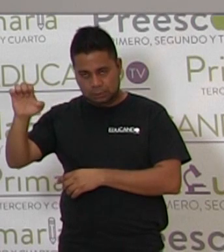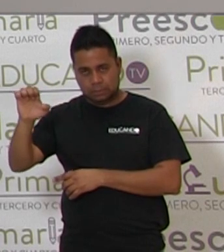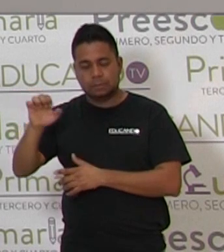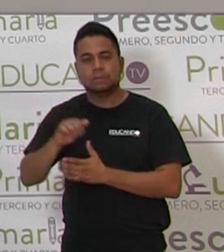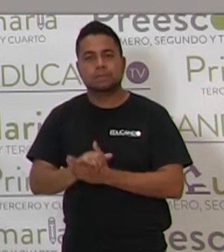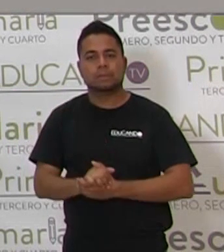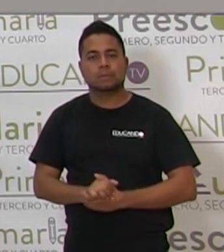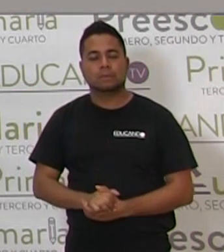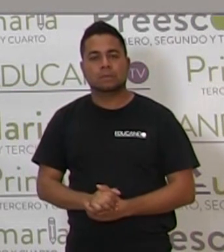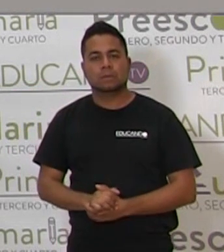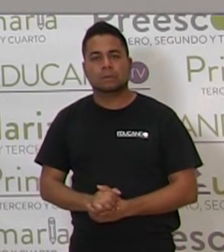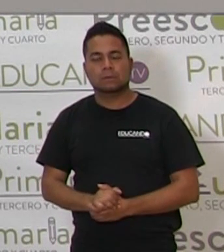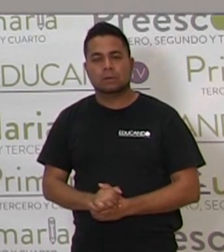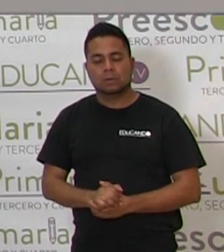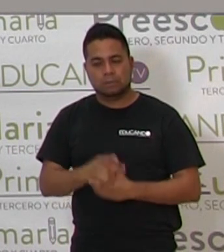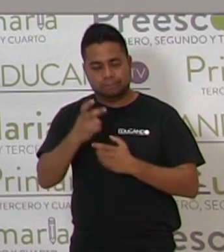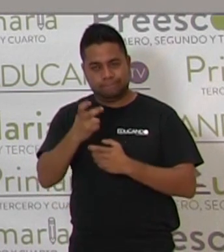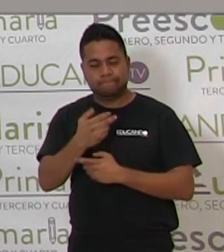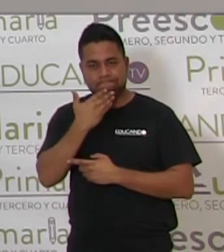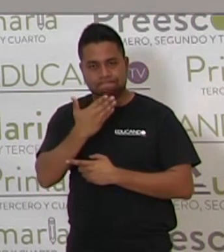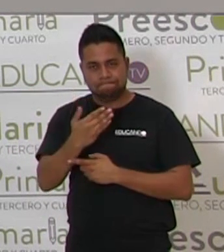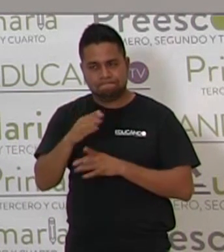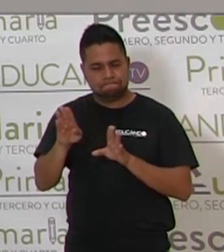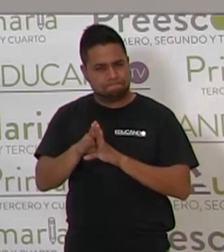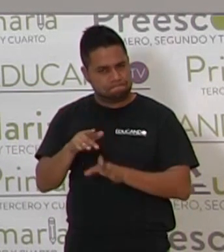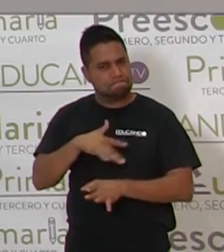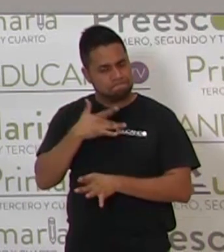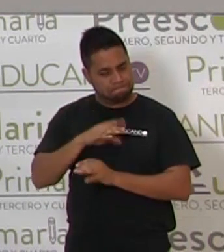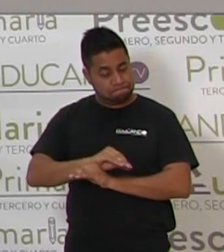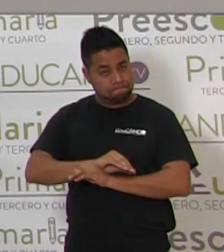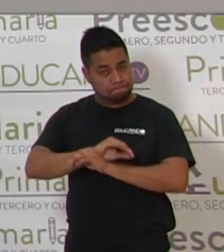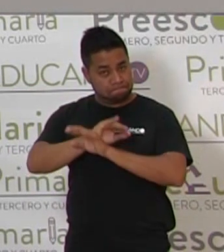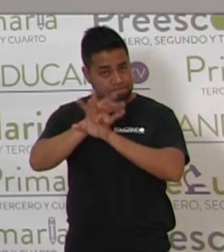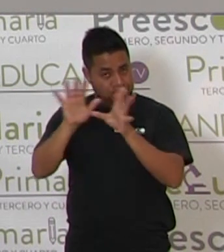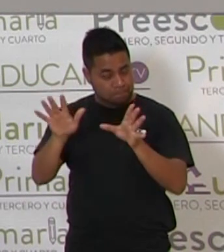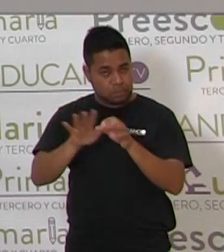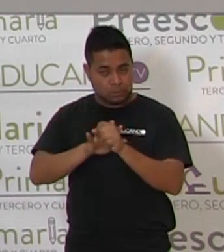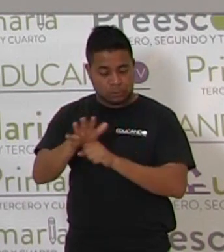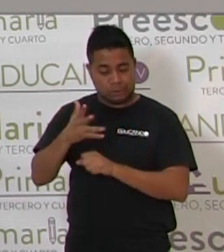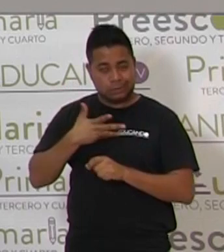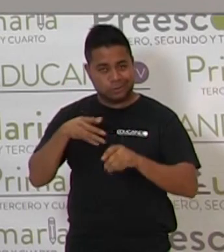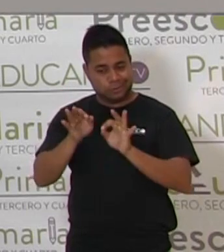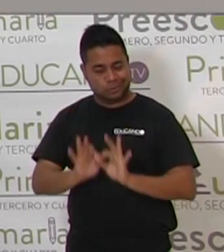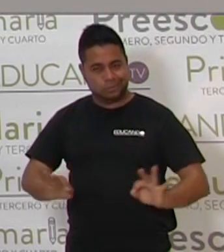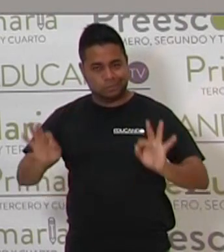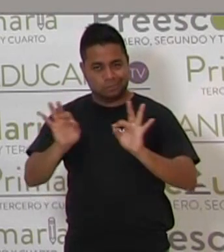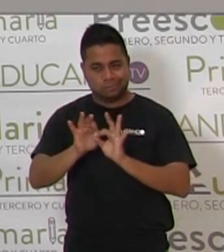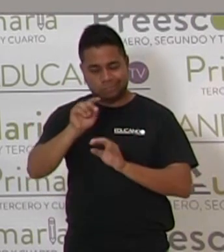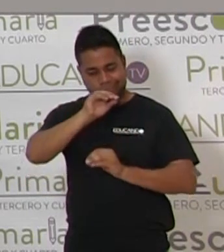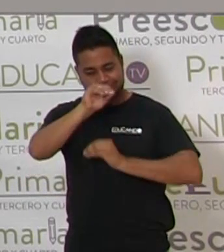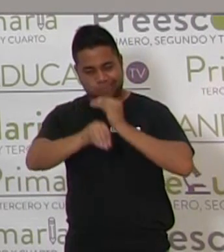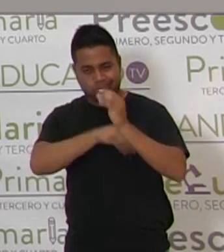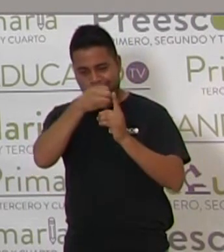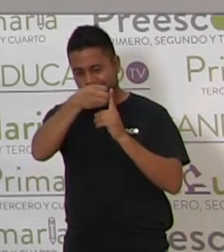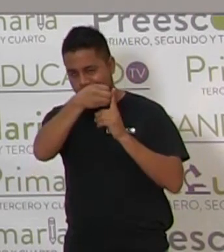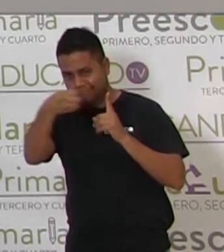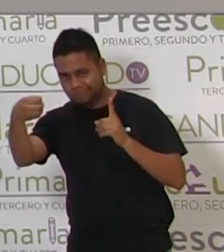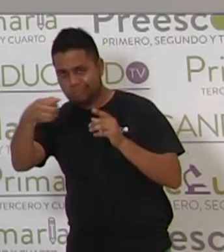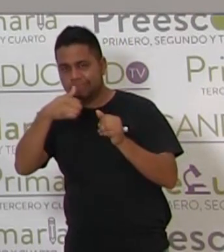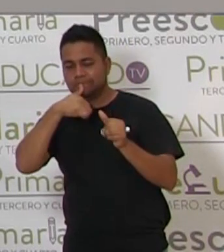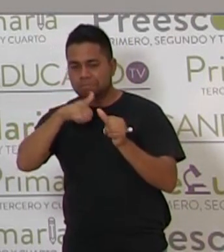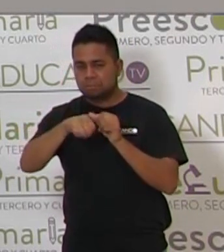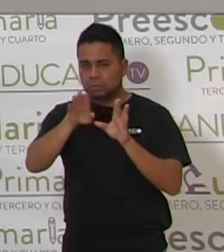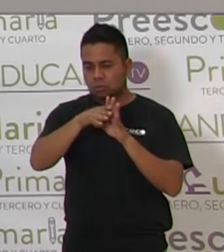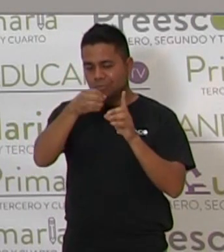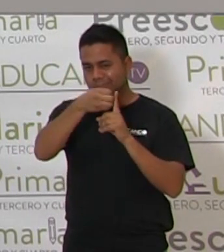Así es. Ya te va quedando claro, querido alumno, la importancia de ubicar las vocales, de acomodarlas en nuestras